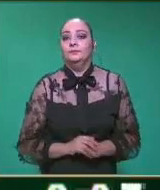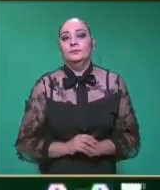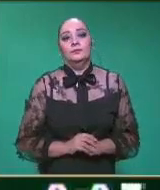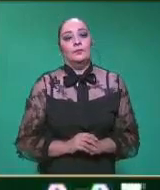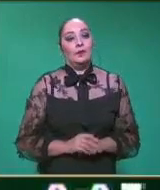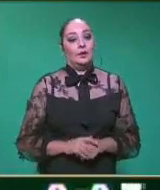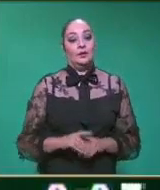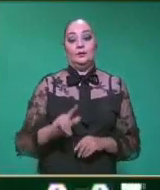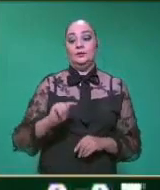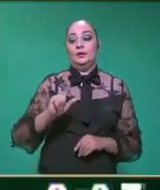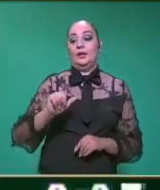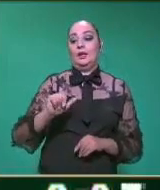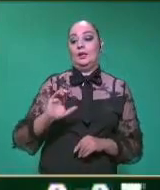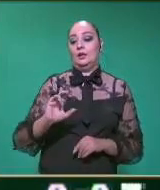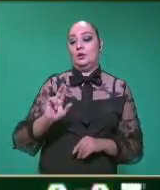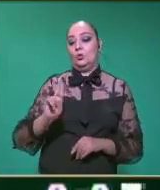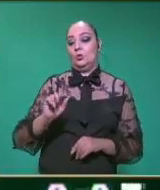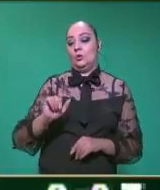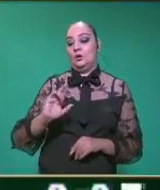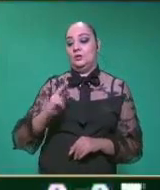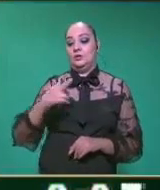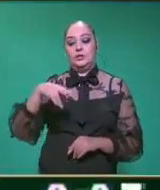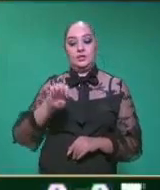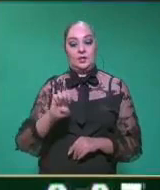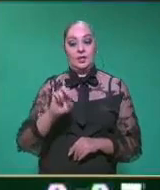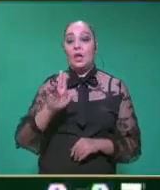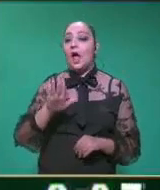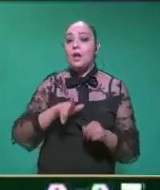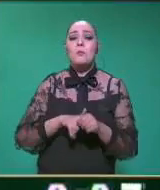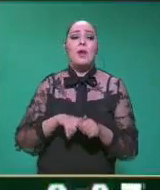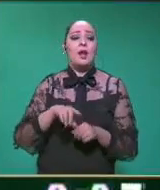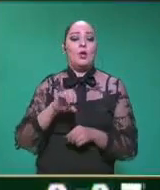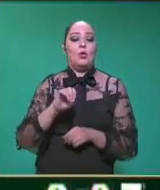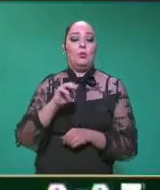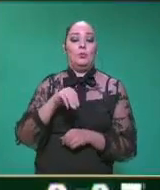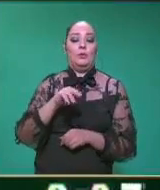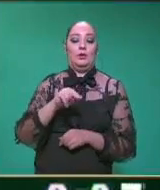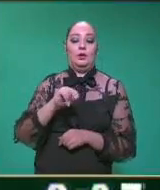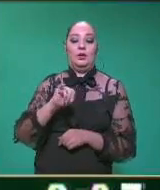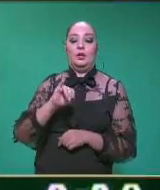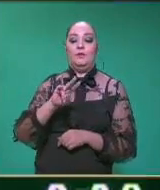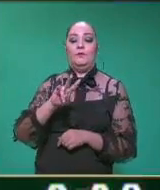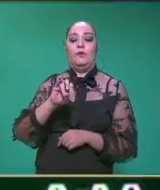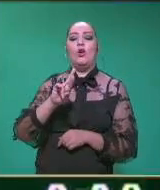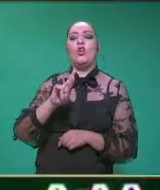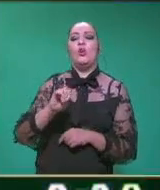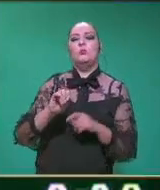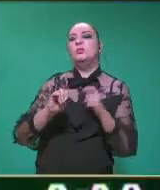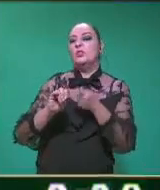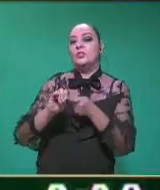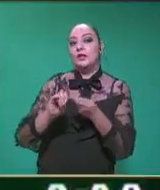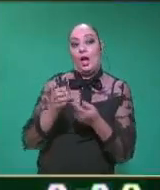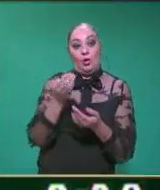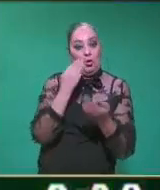el tlacuache es un animal omnívoro. ¿Qué significa esto? Que come de todo. Entonces, puede comer desde otros